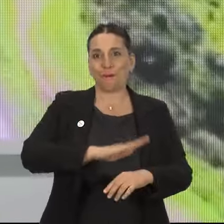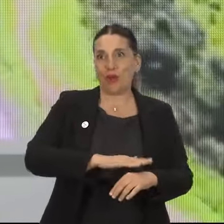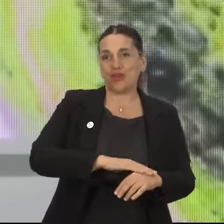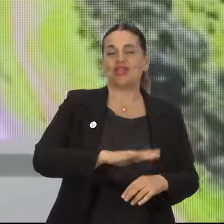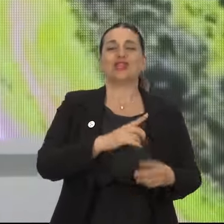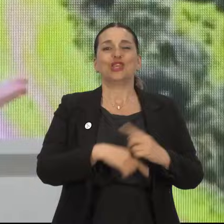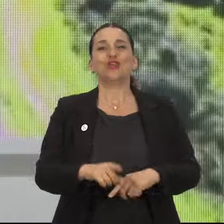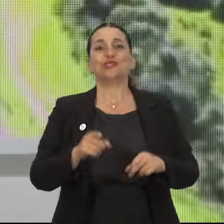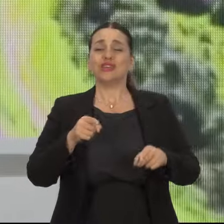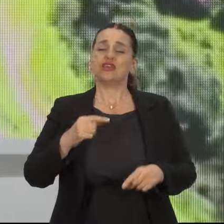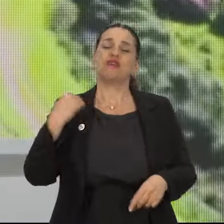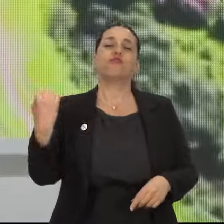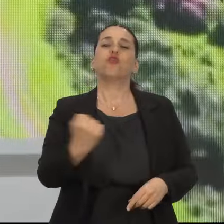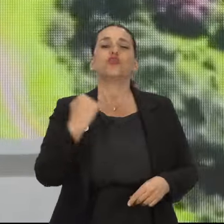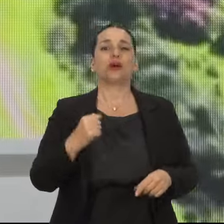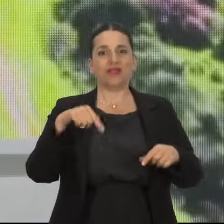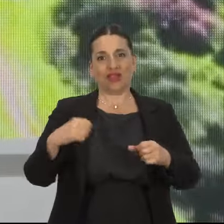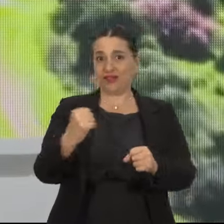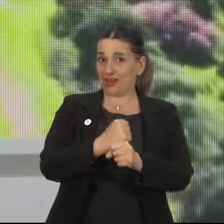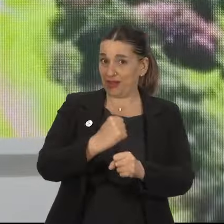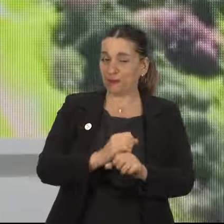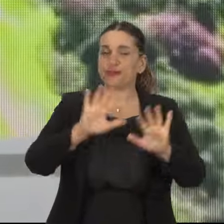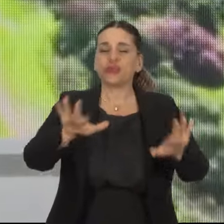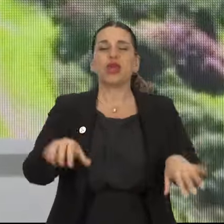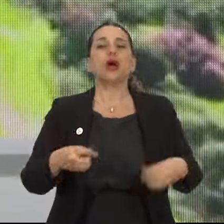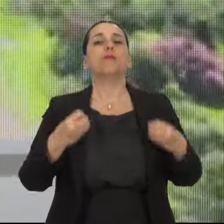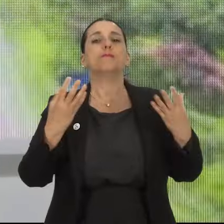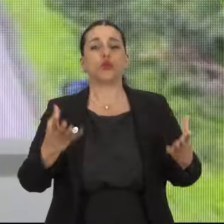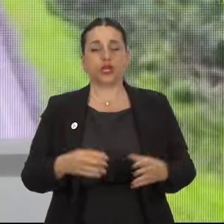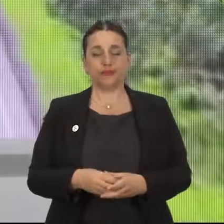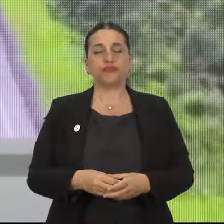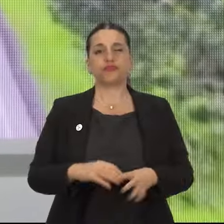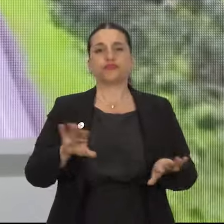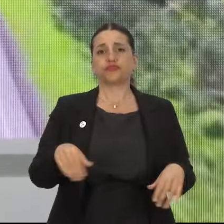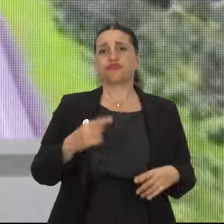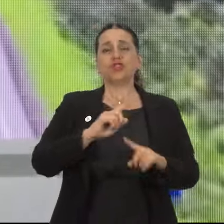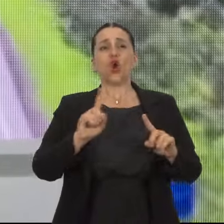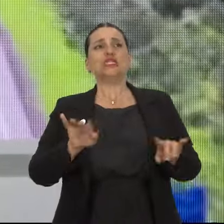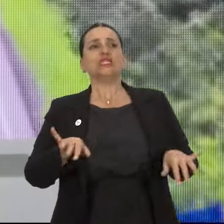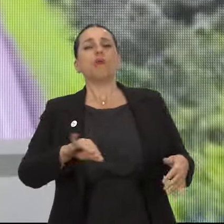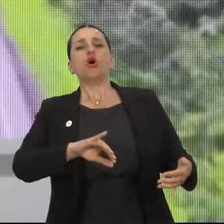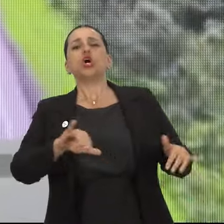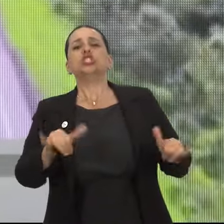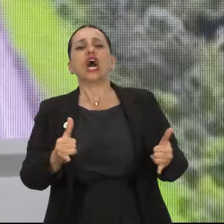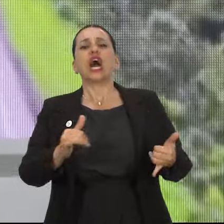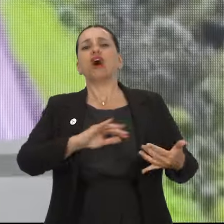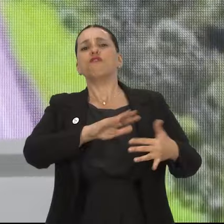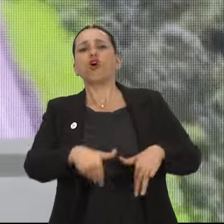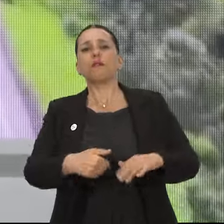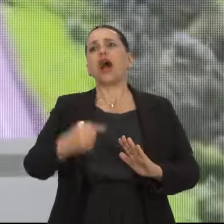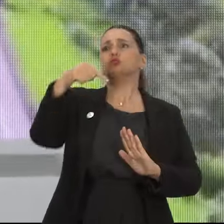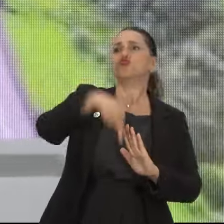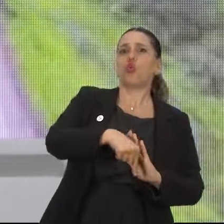y este es uno importantísimo. Por varias razones. Primero porque no es el que está en la clásica discusión